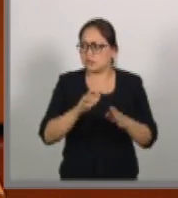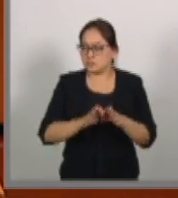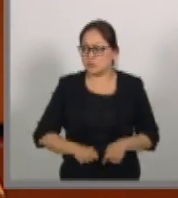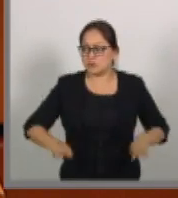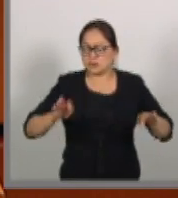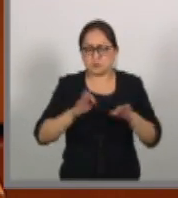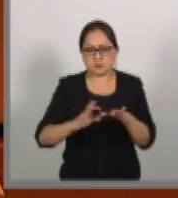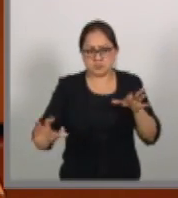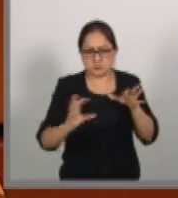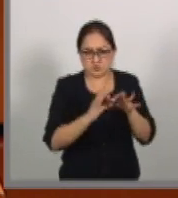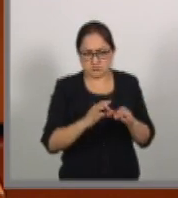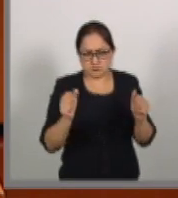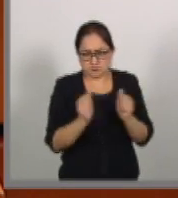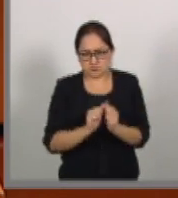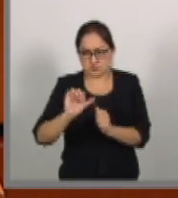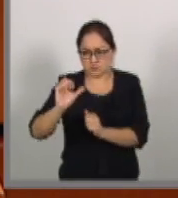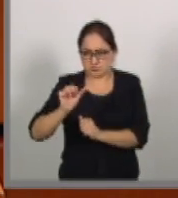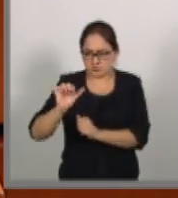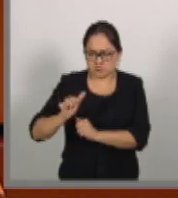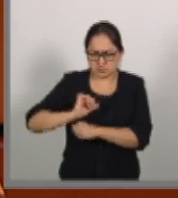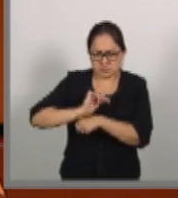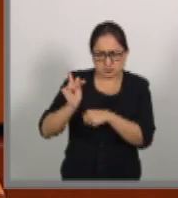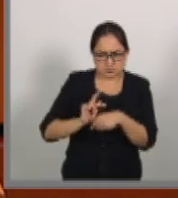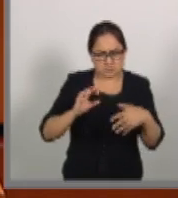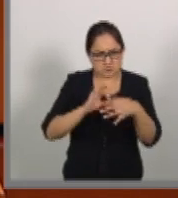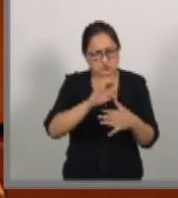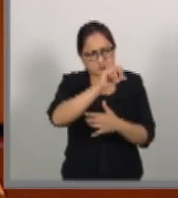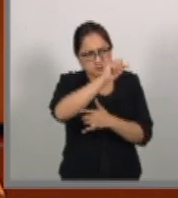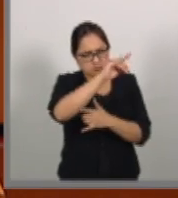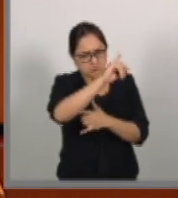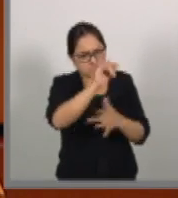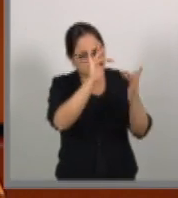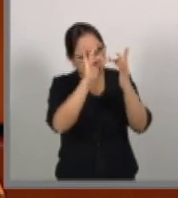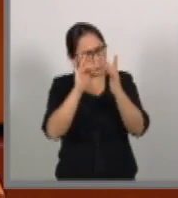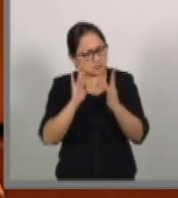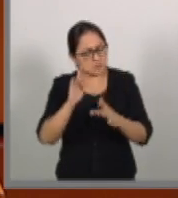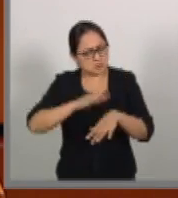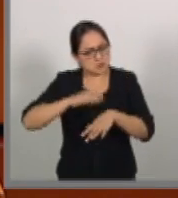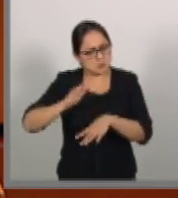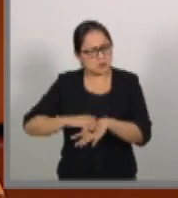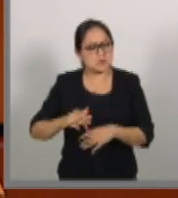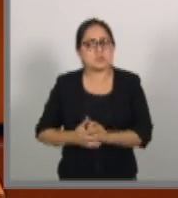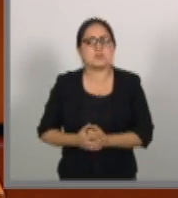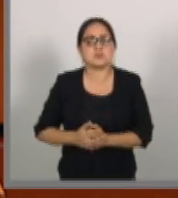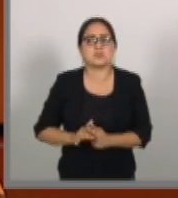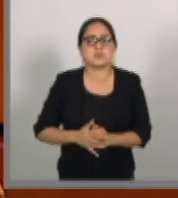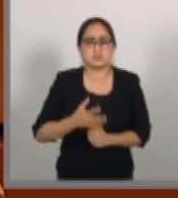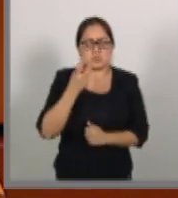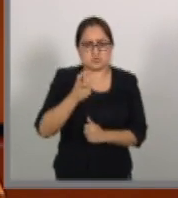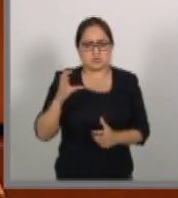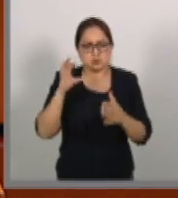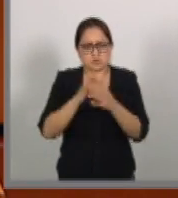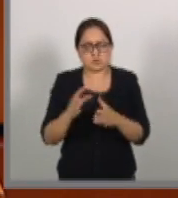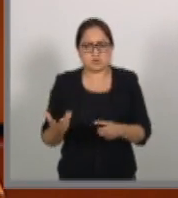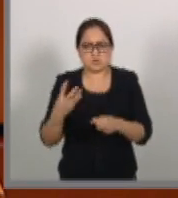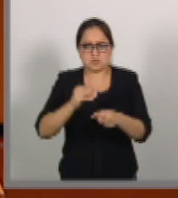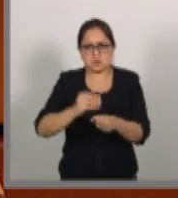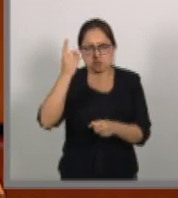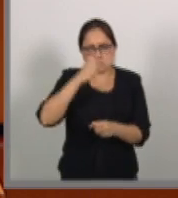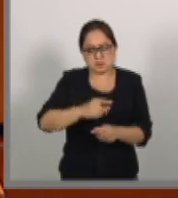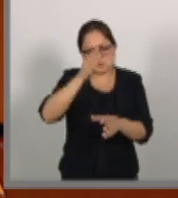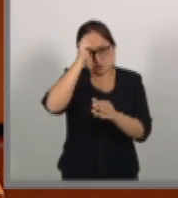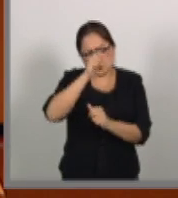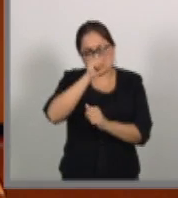nuestros vínculos con otras economías asiáticas. Por ello, la integración a las negociaciones del Tratado de